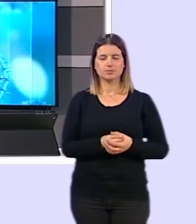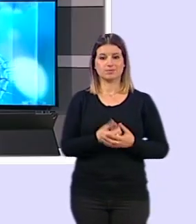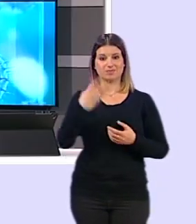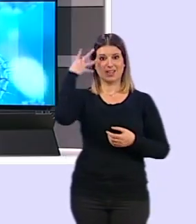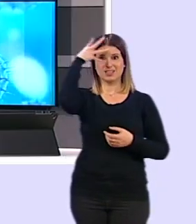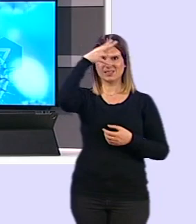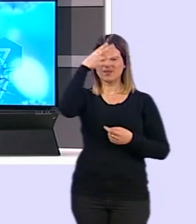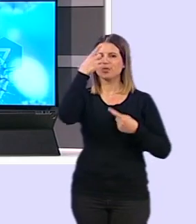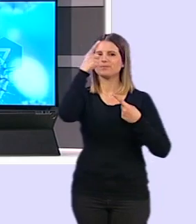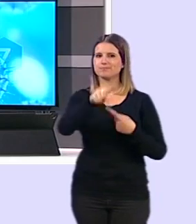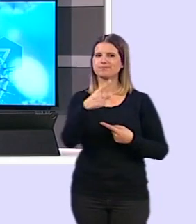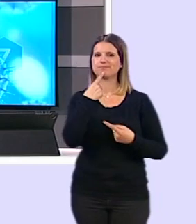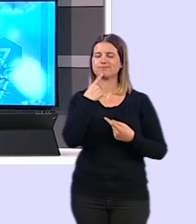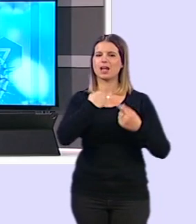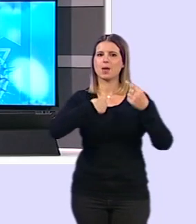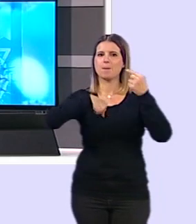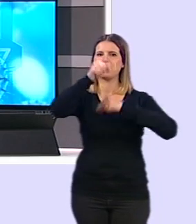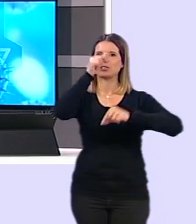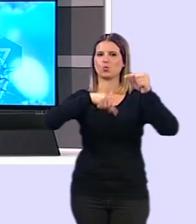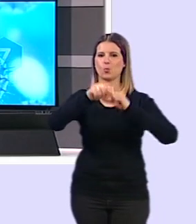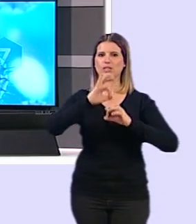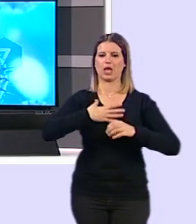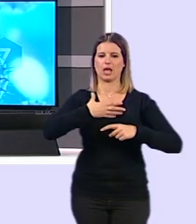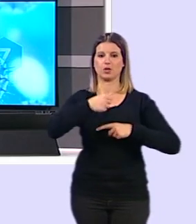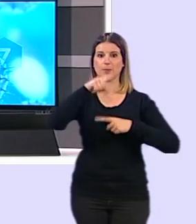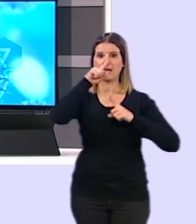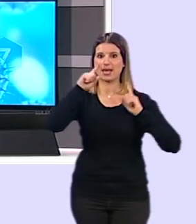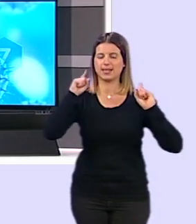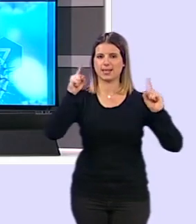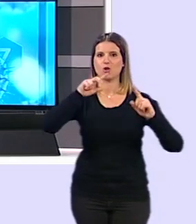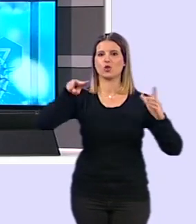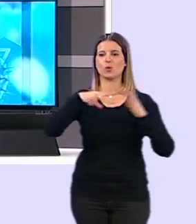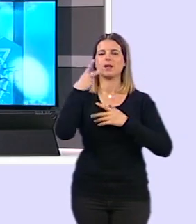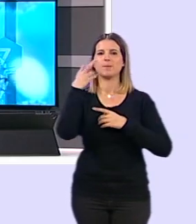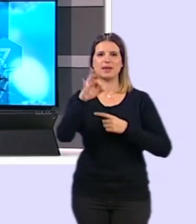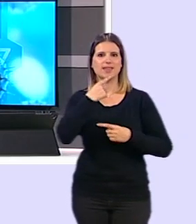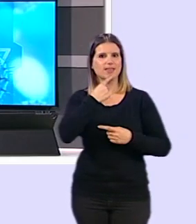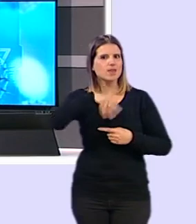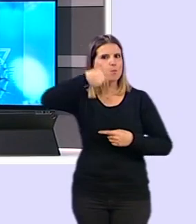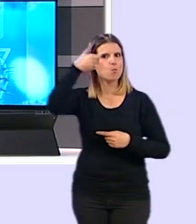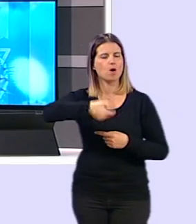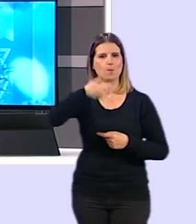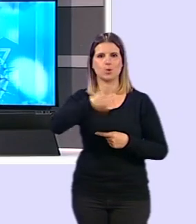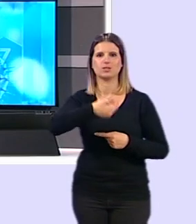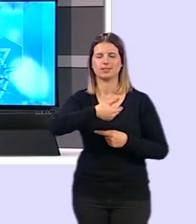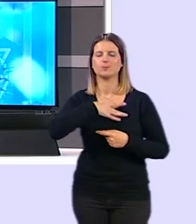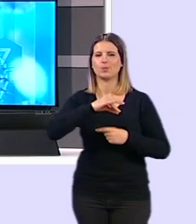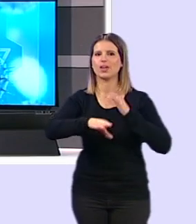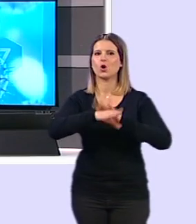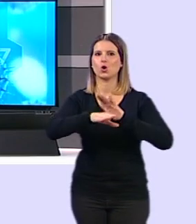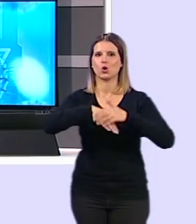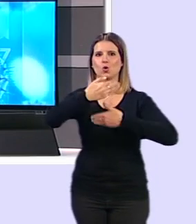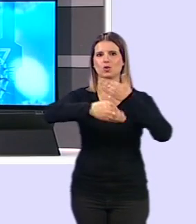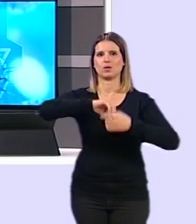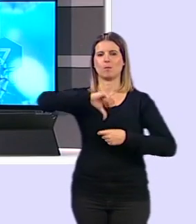Salvador también se ha referido al presupuesto del ayuntamiento de cara a este año, a 2020, y ha señalado la importancia de poder sacarlo adelante, ya